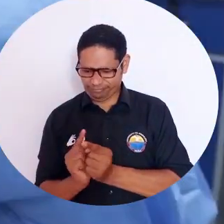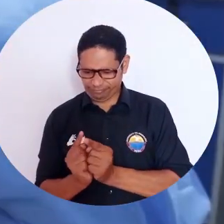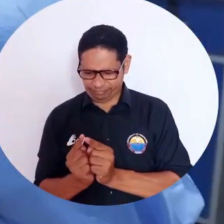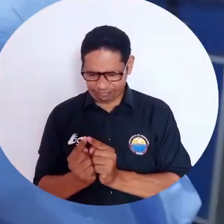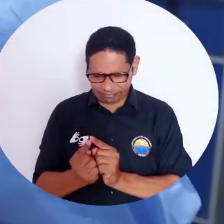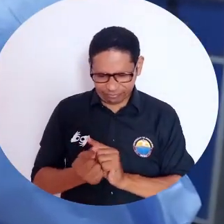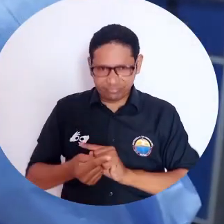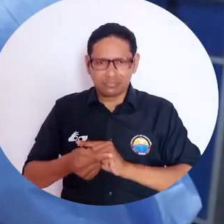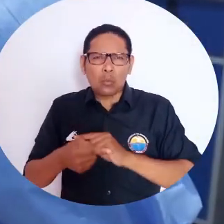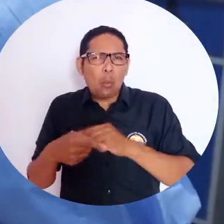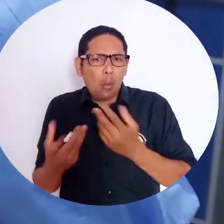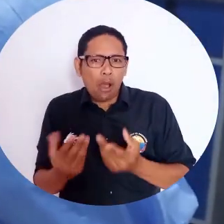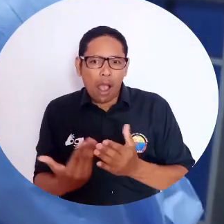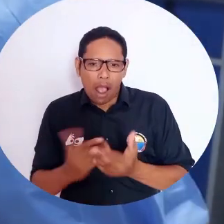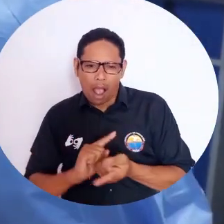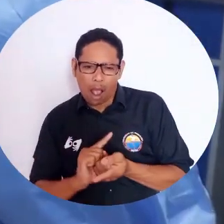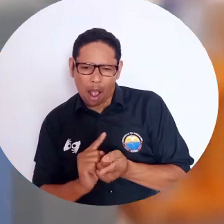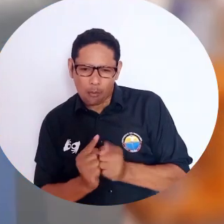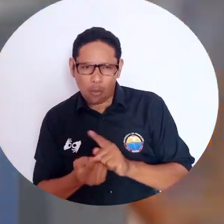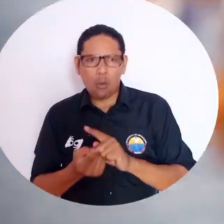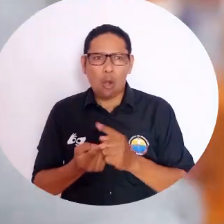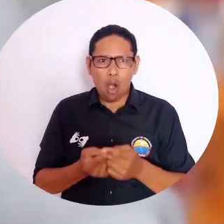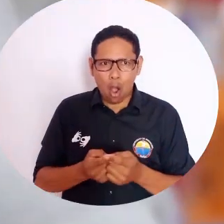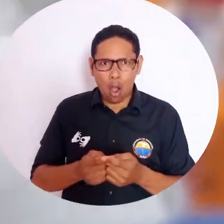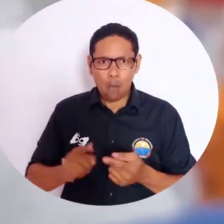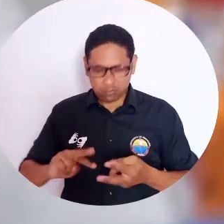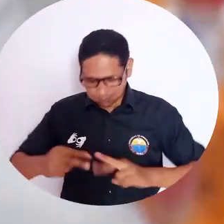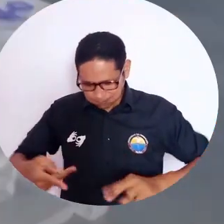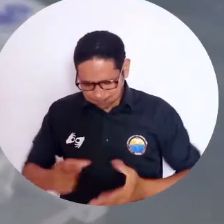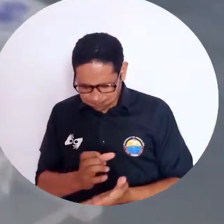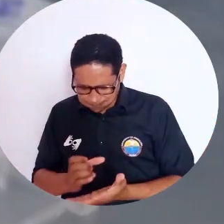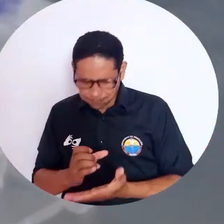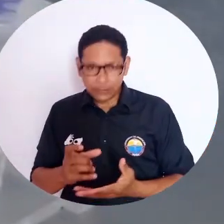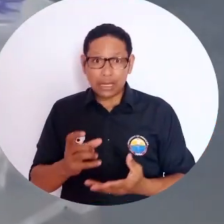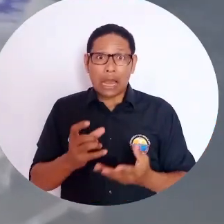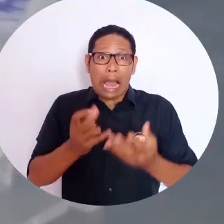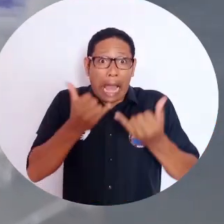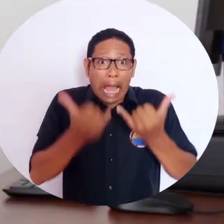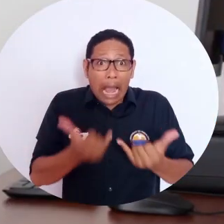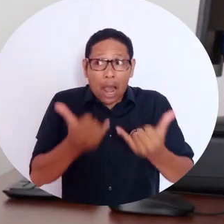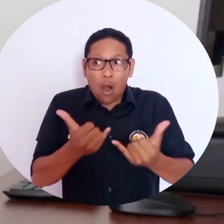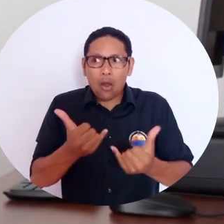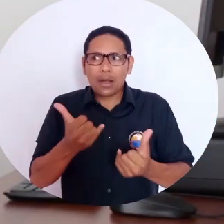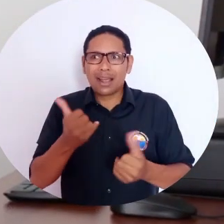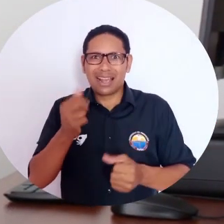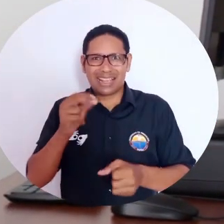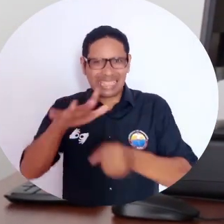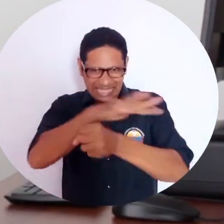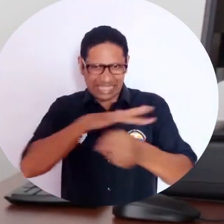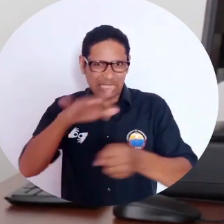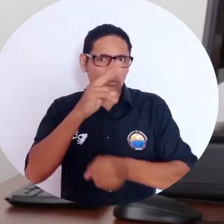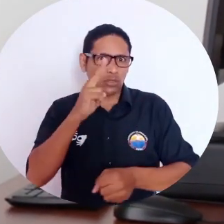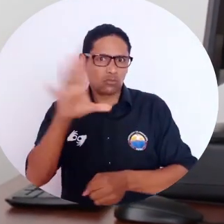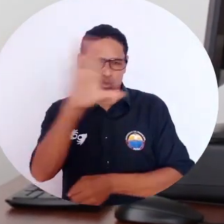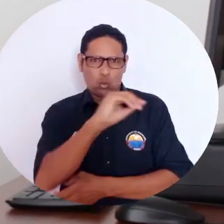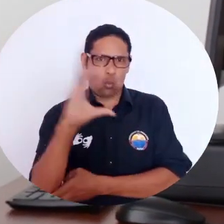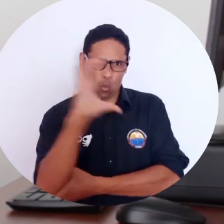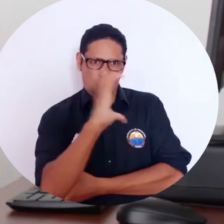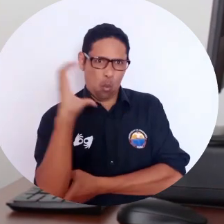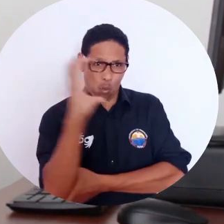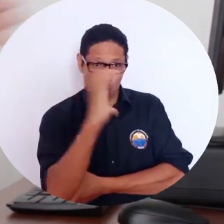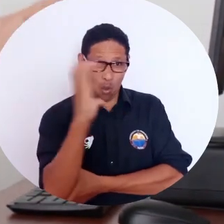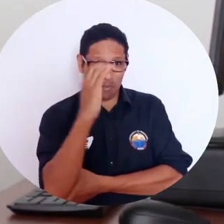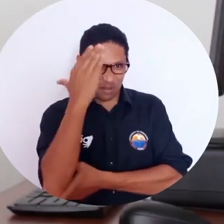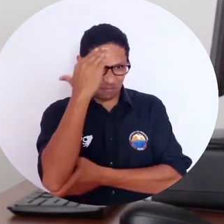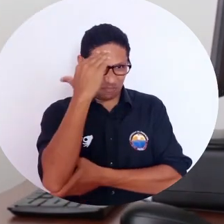coronavirus con el fin de identificar su comportamiento y mutaciones. La situación que actualmente presenta el entorno colombiano